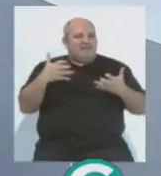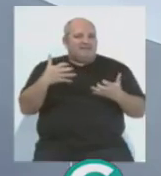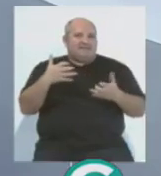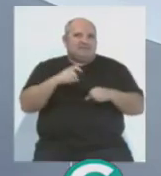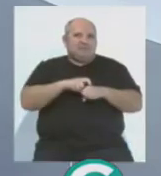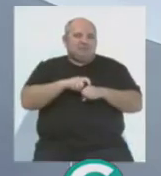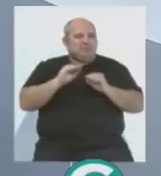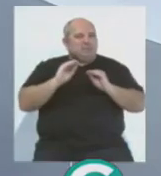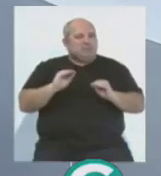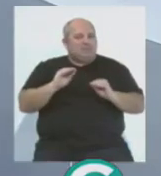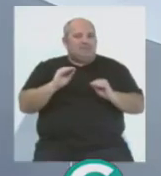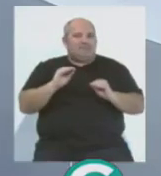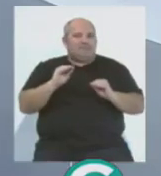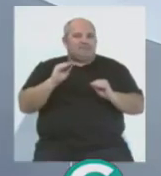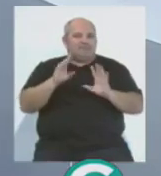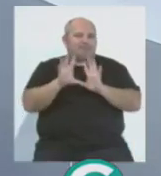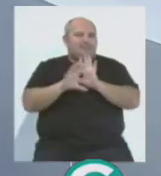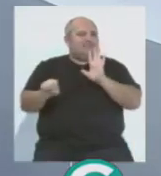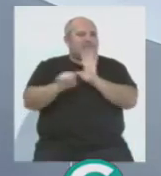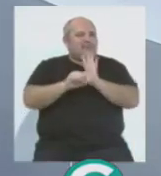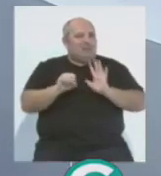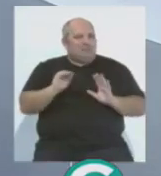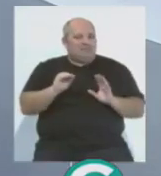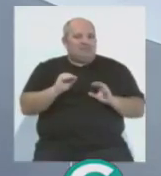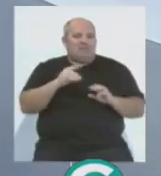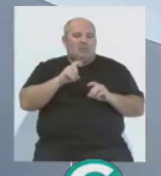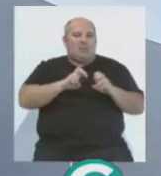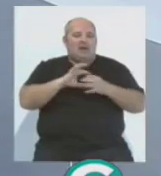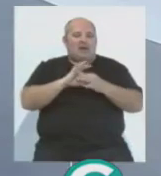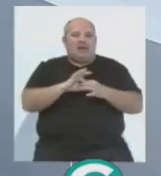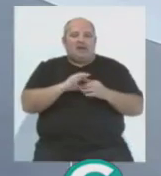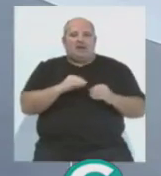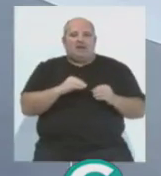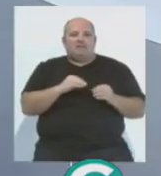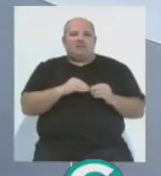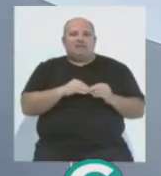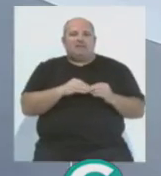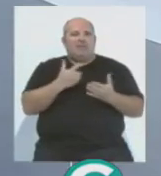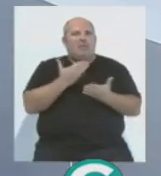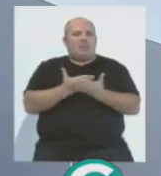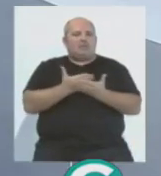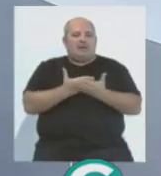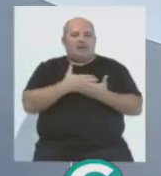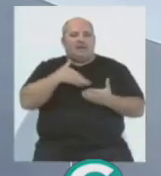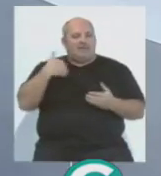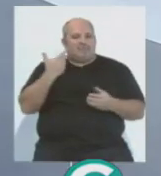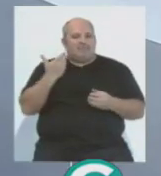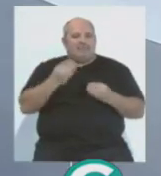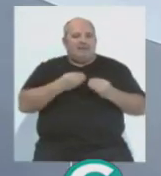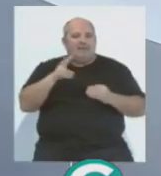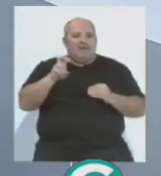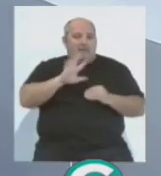son lapidarias, que en un momento determinado te demuestran lo que ha querido hacer.